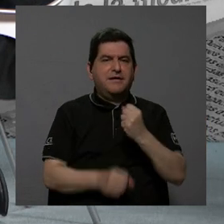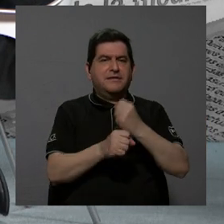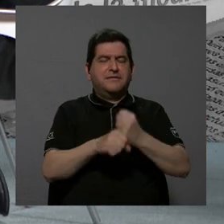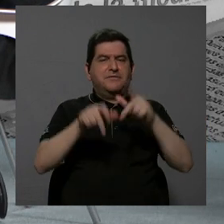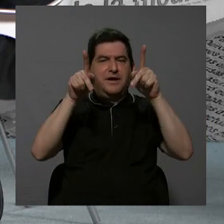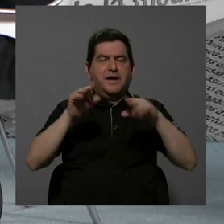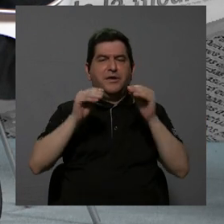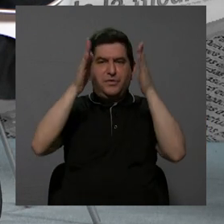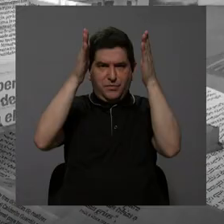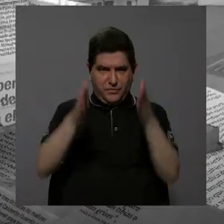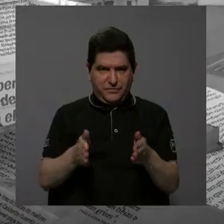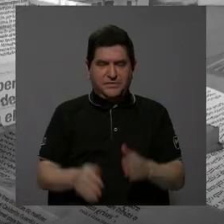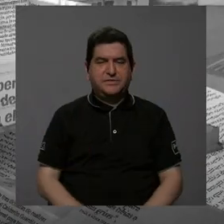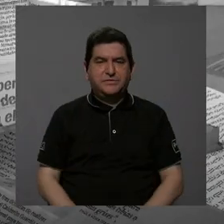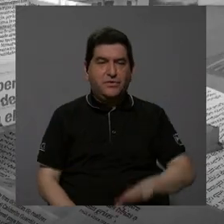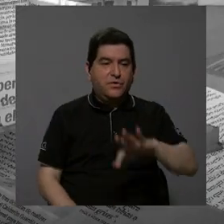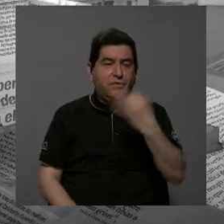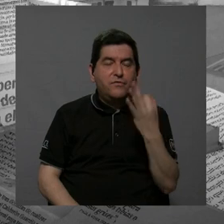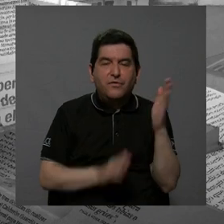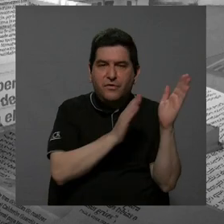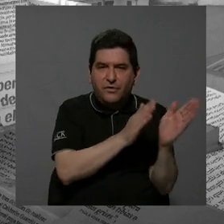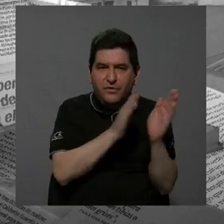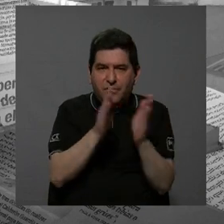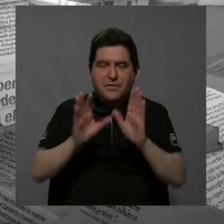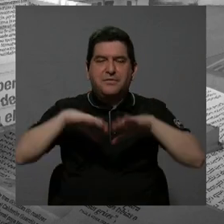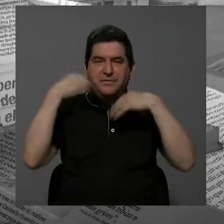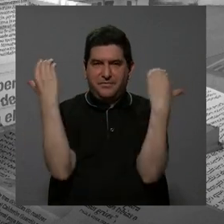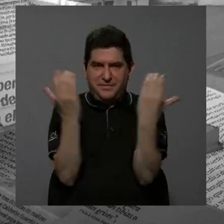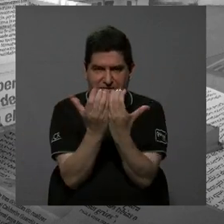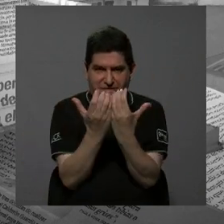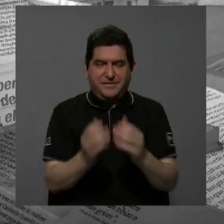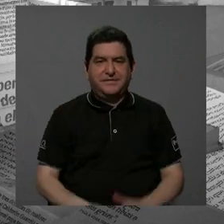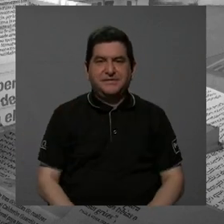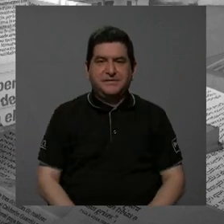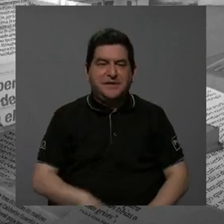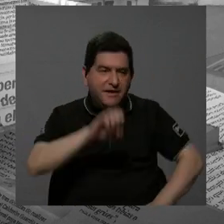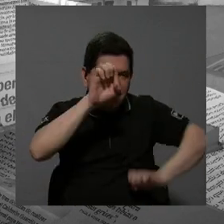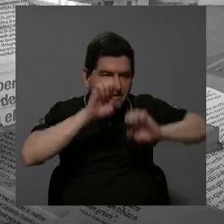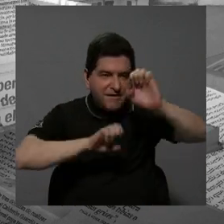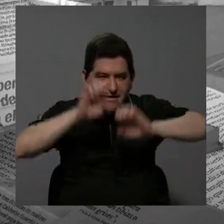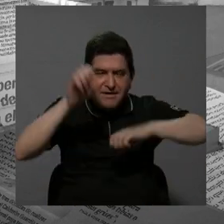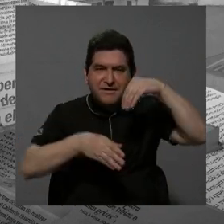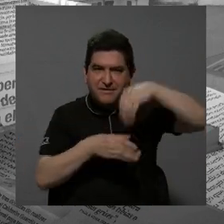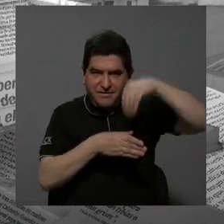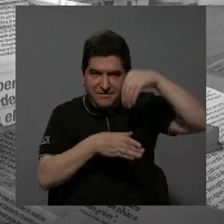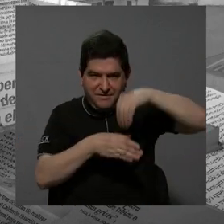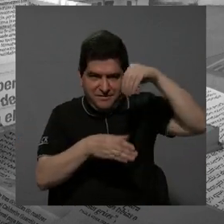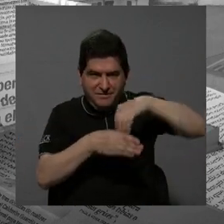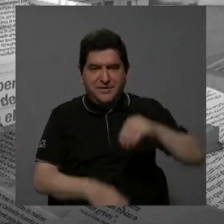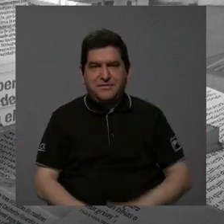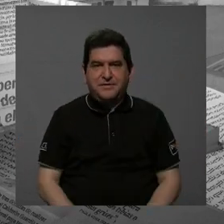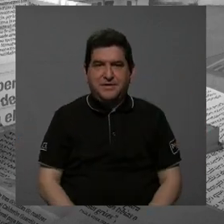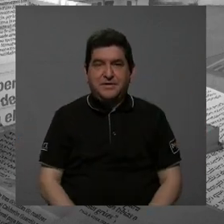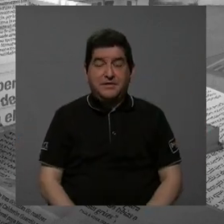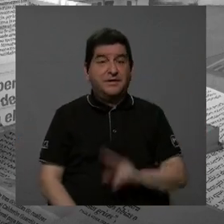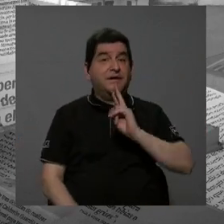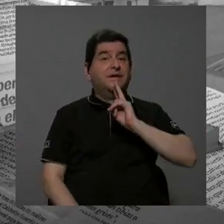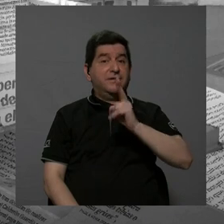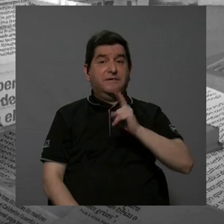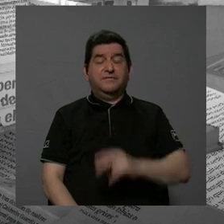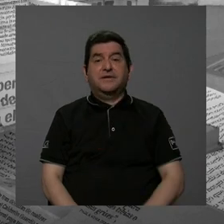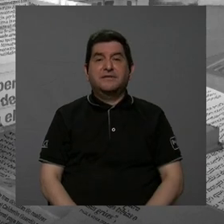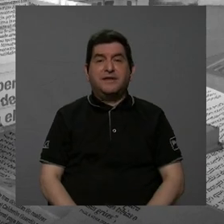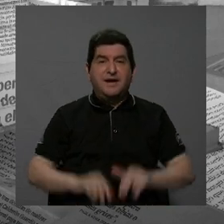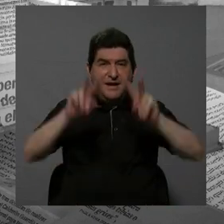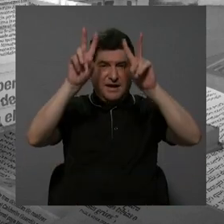nuestras personas docentes también en la manera en la que organizamos nuestras clases, en la manera en la que evaluamos los contenidos, porque es cierto también que